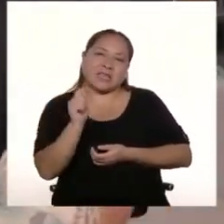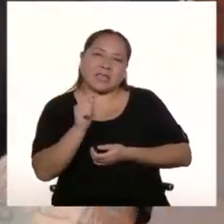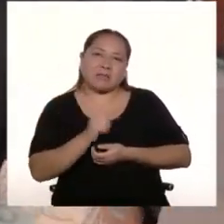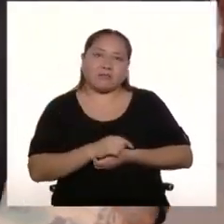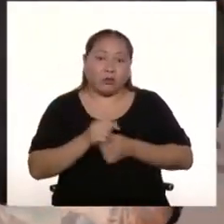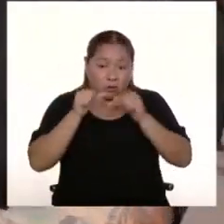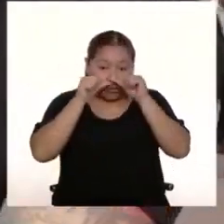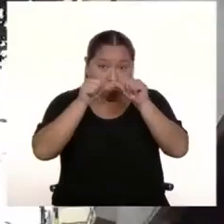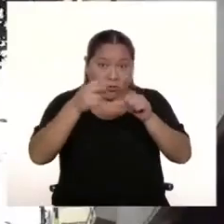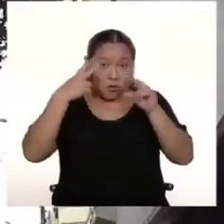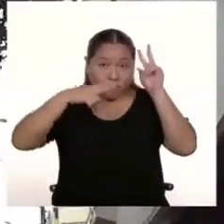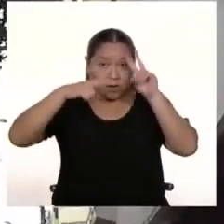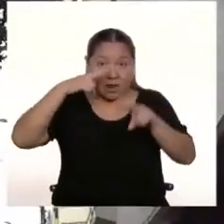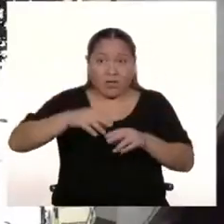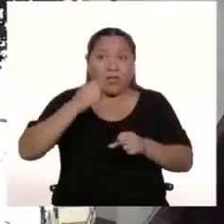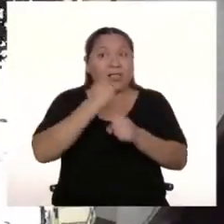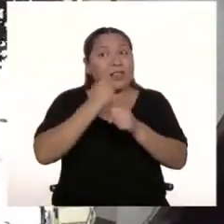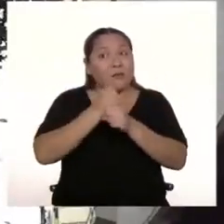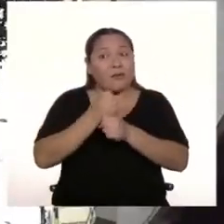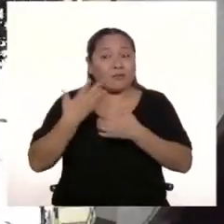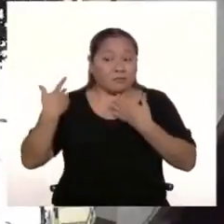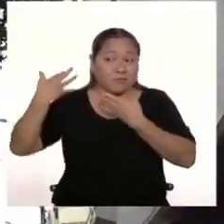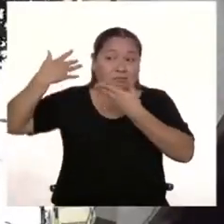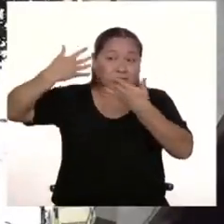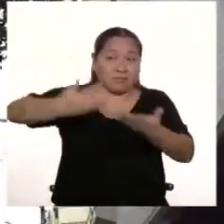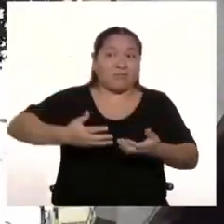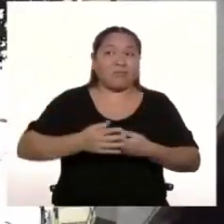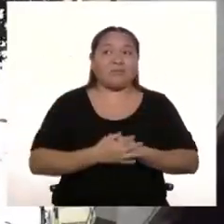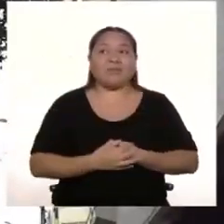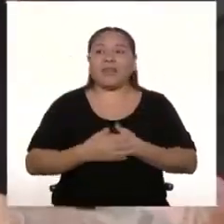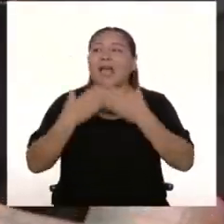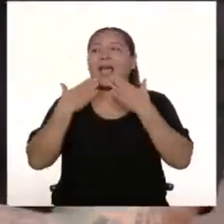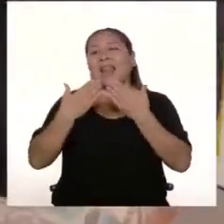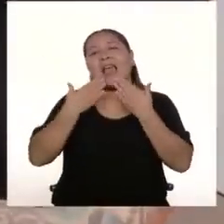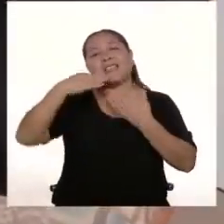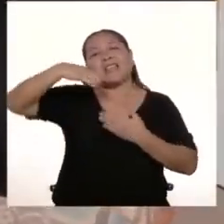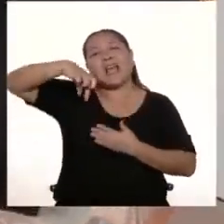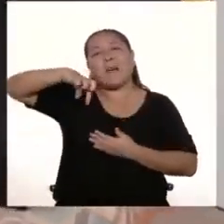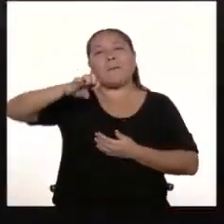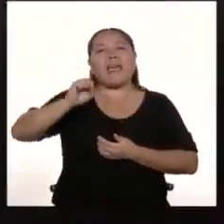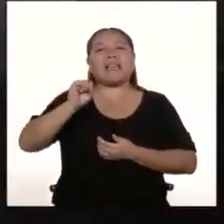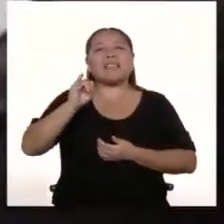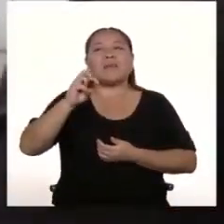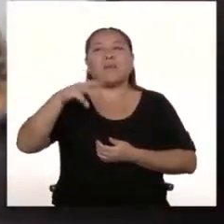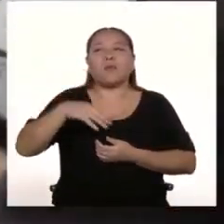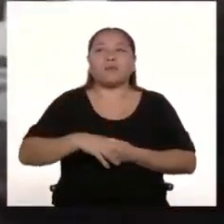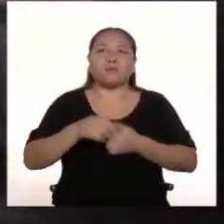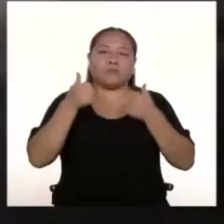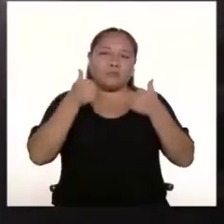miren el trabajo que venimos haciendo. Bueno, gracias, pésimo, de verdad, por la entrevista muy buena.